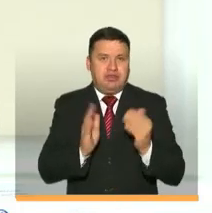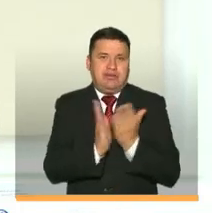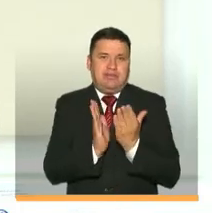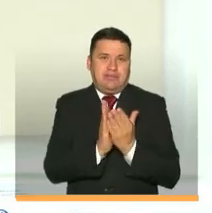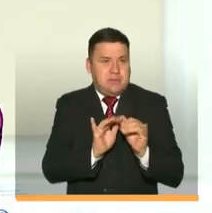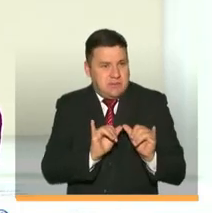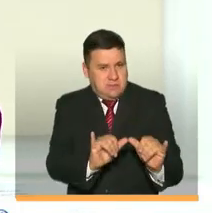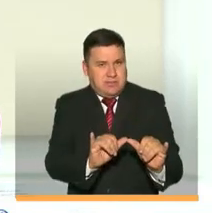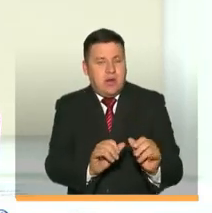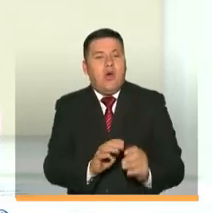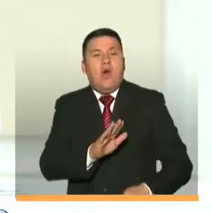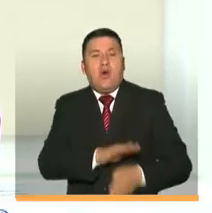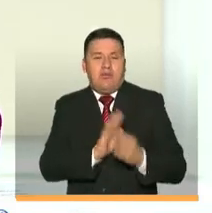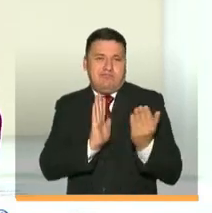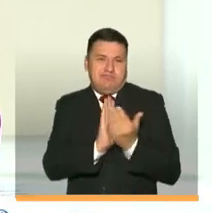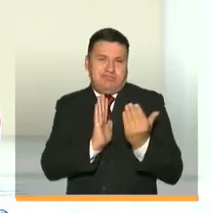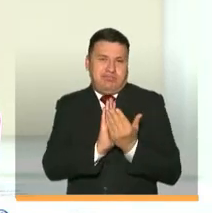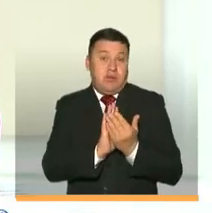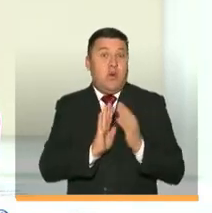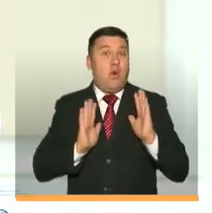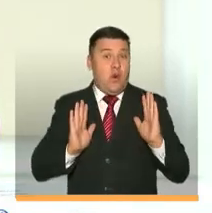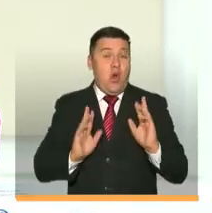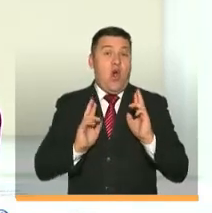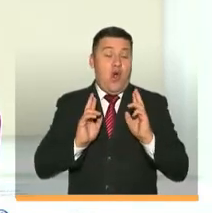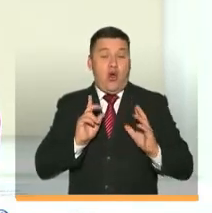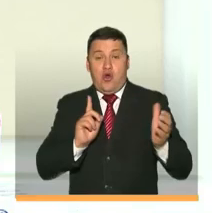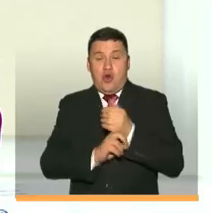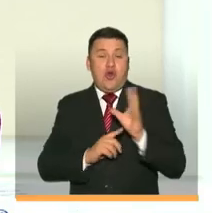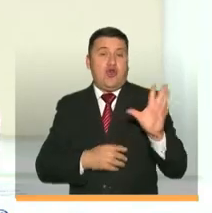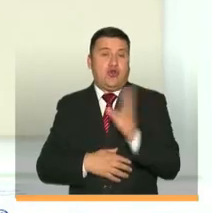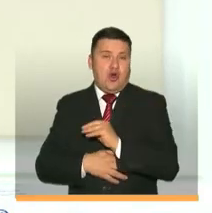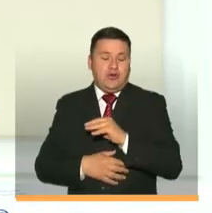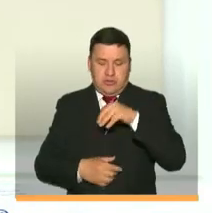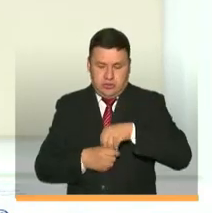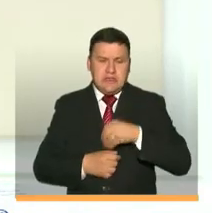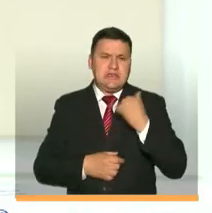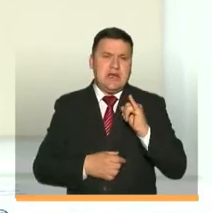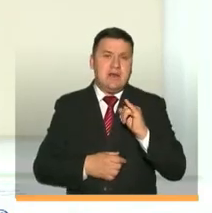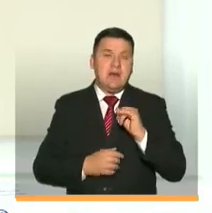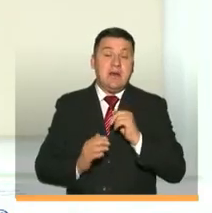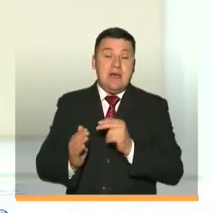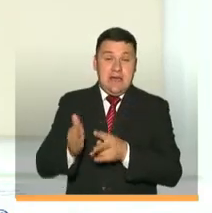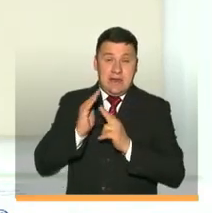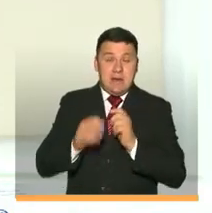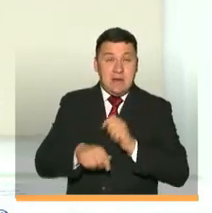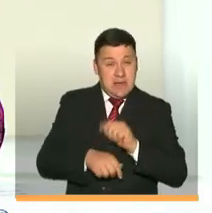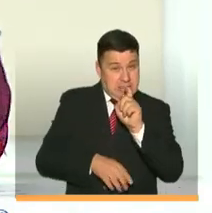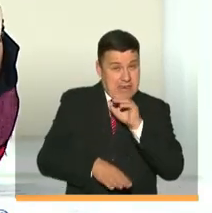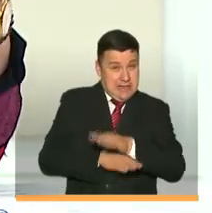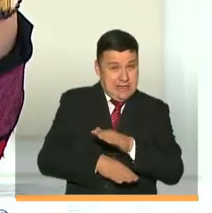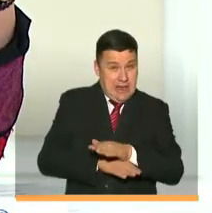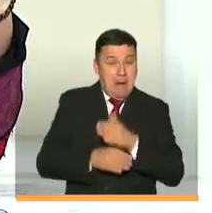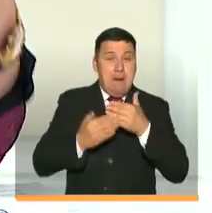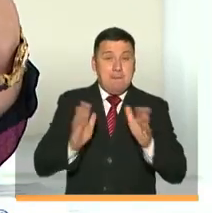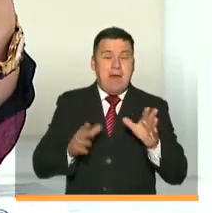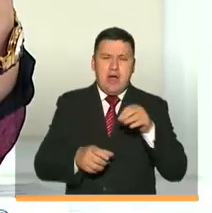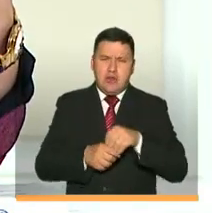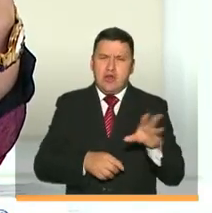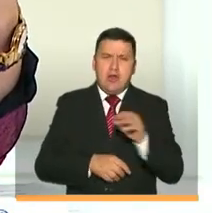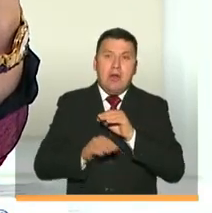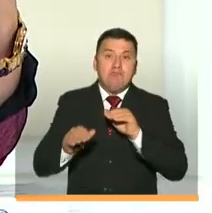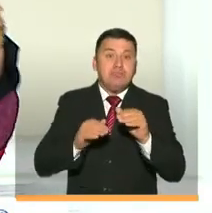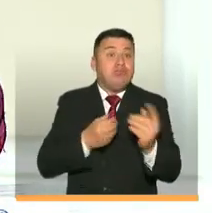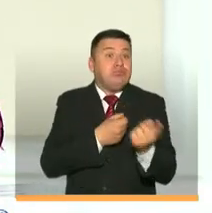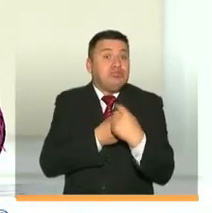en el sistema educativo y continuar, que creo que es la aspiración de todos y para ello ya desde el ICTEX, ayer a las seis de la tarde tiene habilitadas todas las